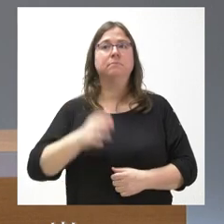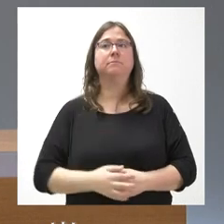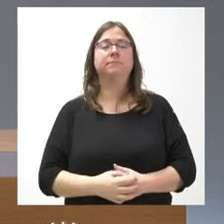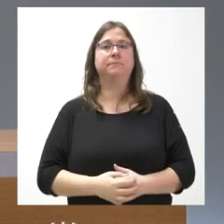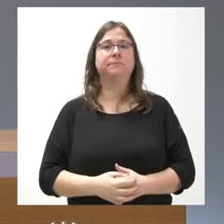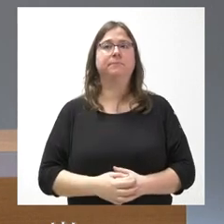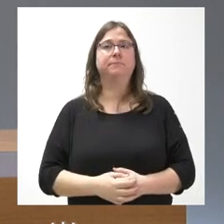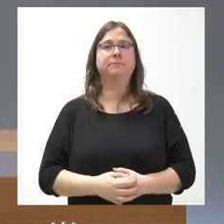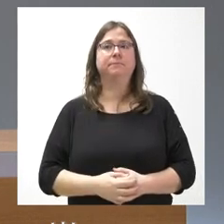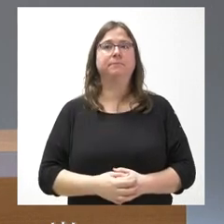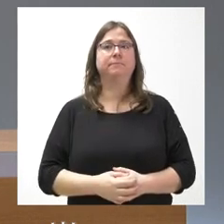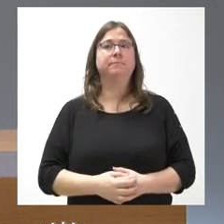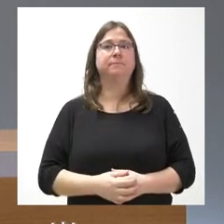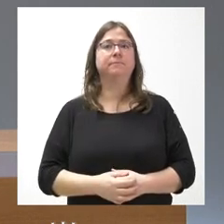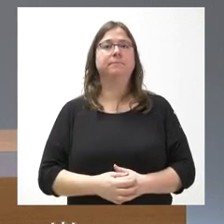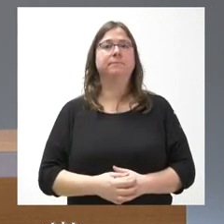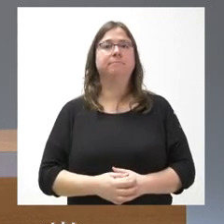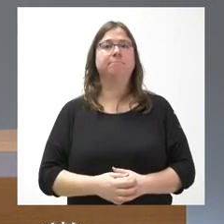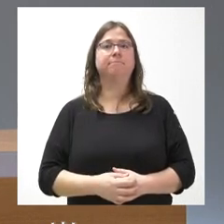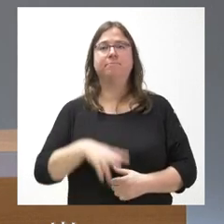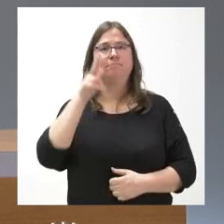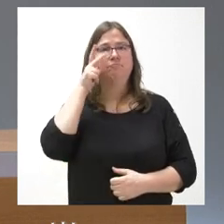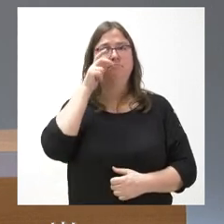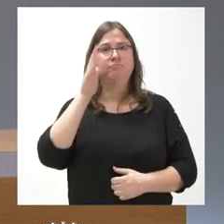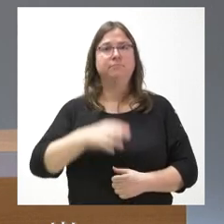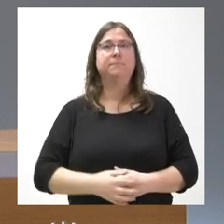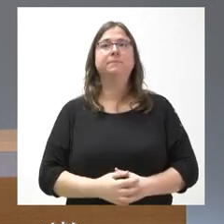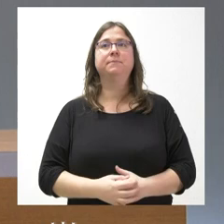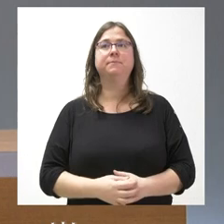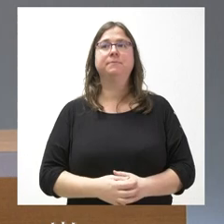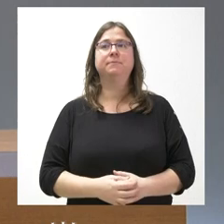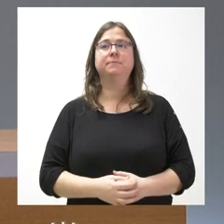llevando la cuantía apartada? No sé qué tiene que ver.